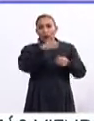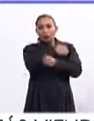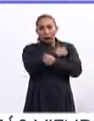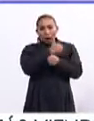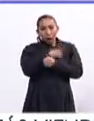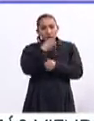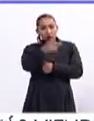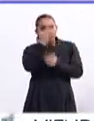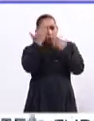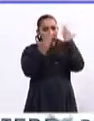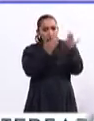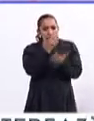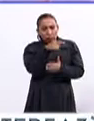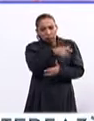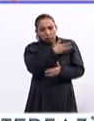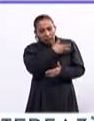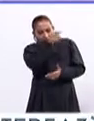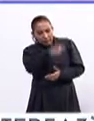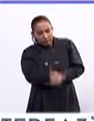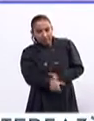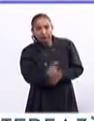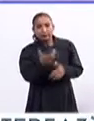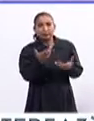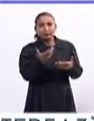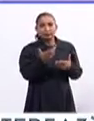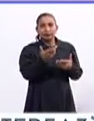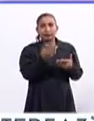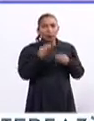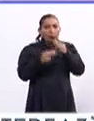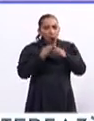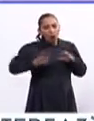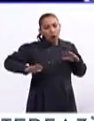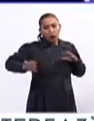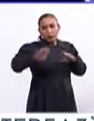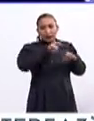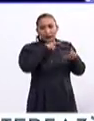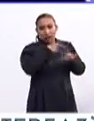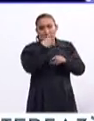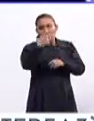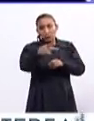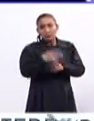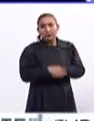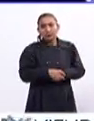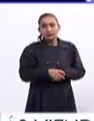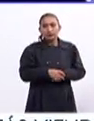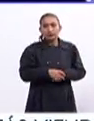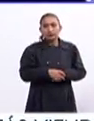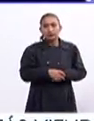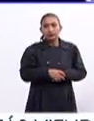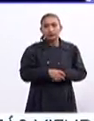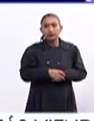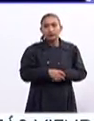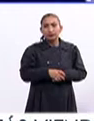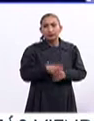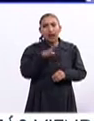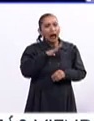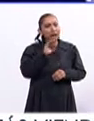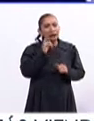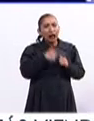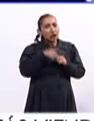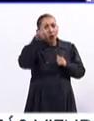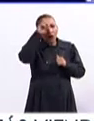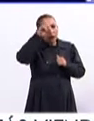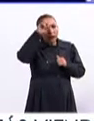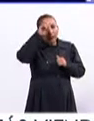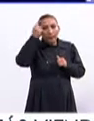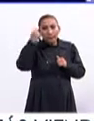educación, a su preparación, que tienen un mundo particular dentro de su visión. ¿Hay alguna recomendación